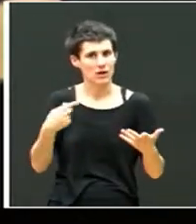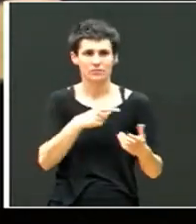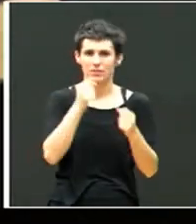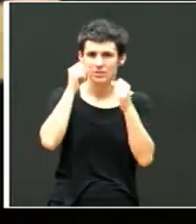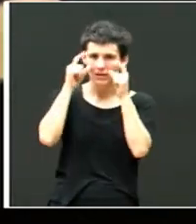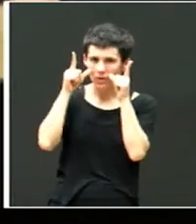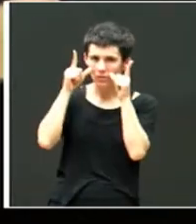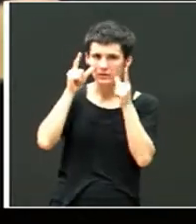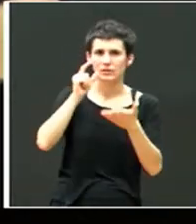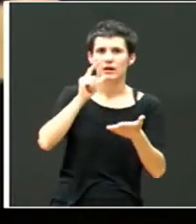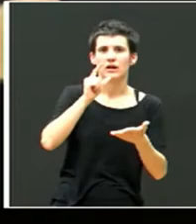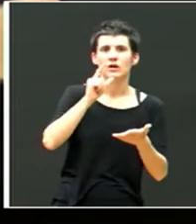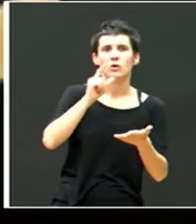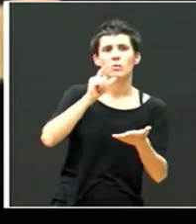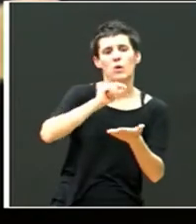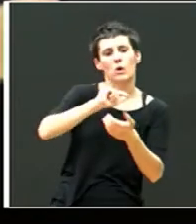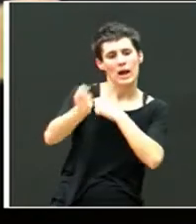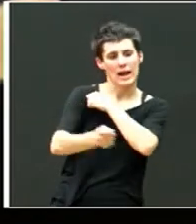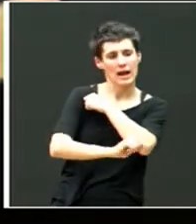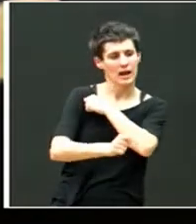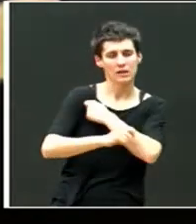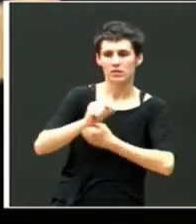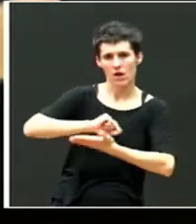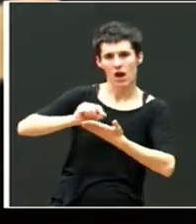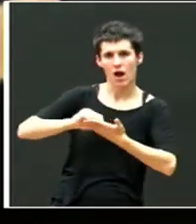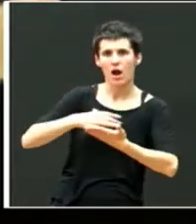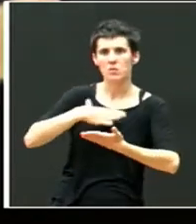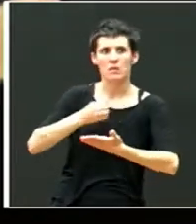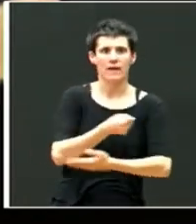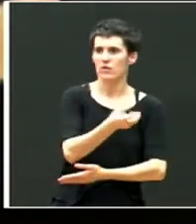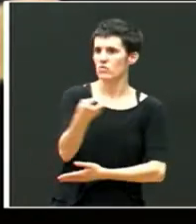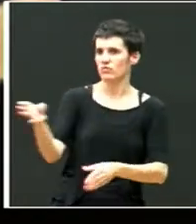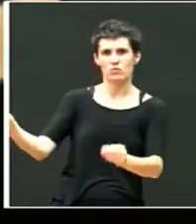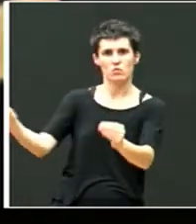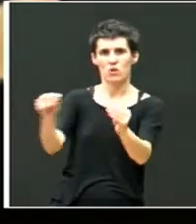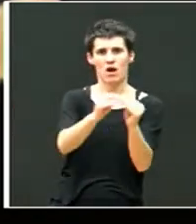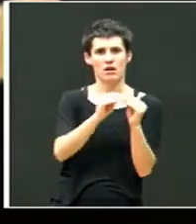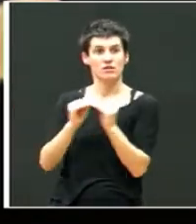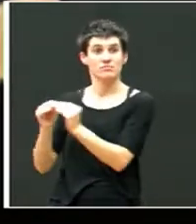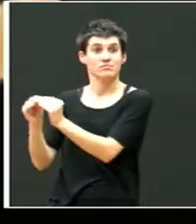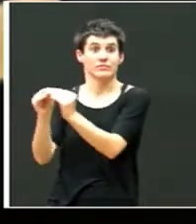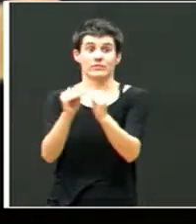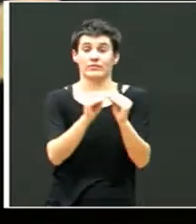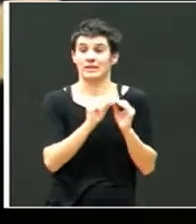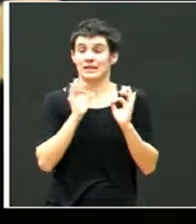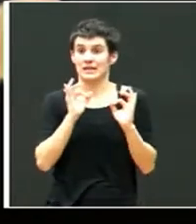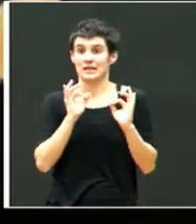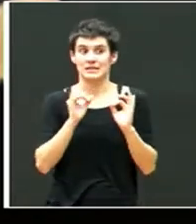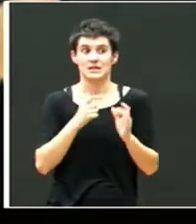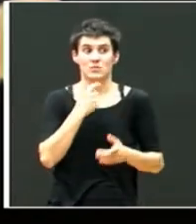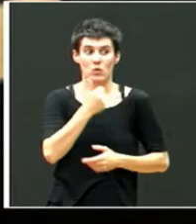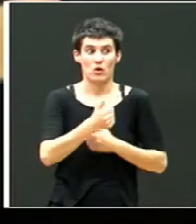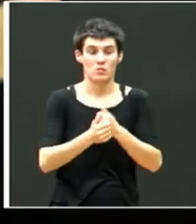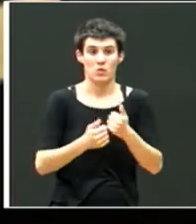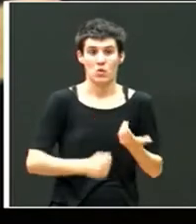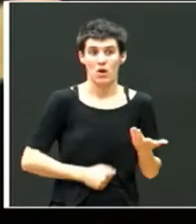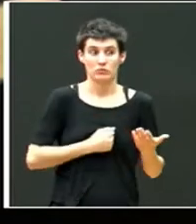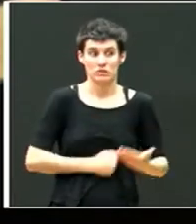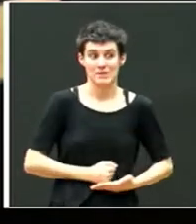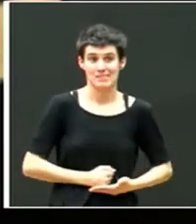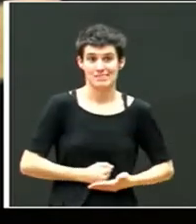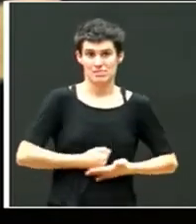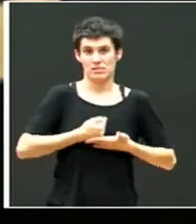algunas tareas como cualquier otro, que era otro más. Y así, de esa manera, ir subiendo su autoestima poco a poco.